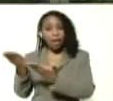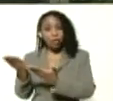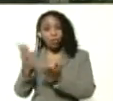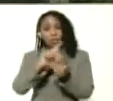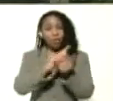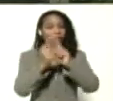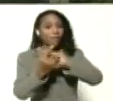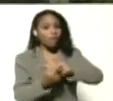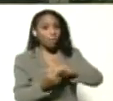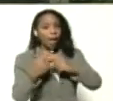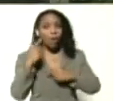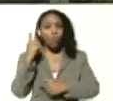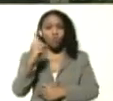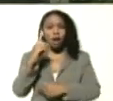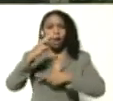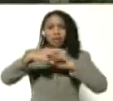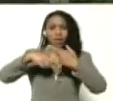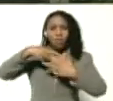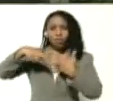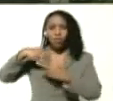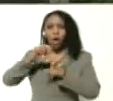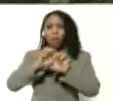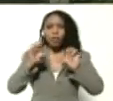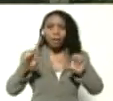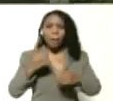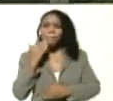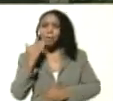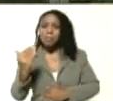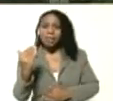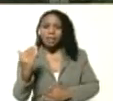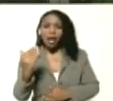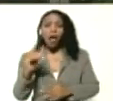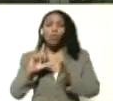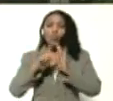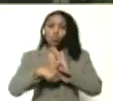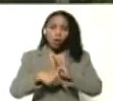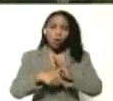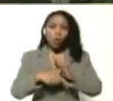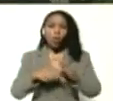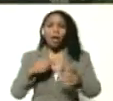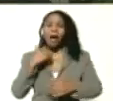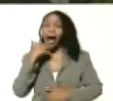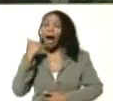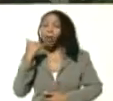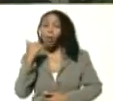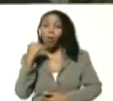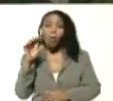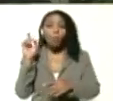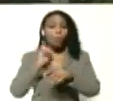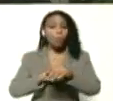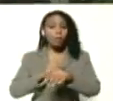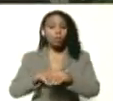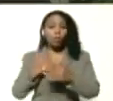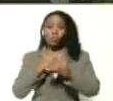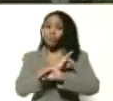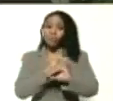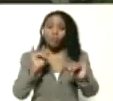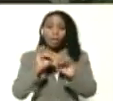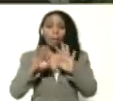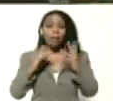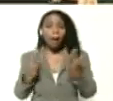transforme, en una revolución educativa, que nos permita, luego, cuando en algún momento, pase la pandemia, tener